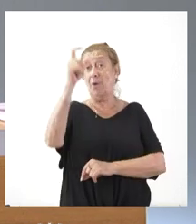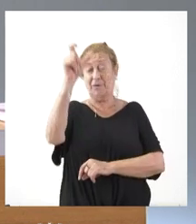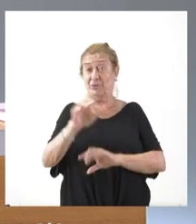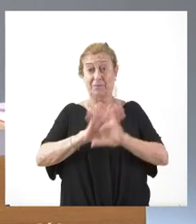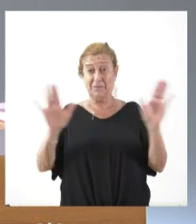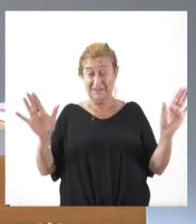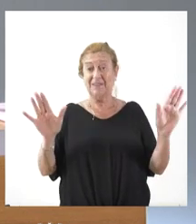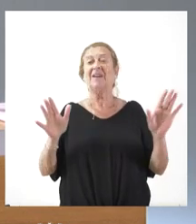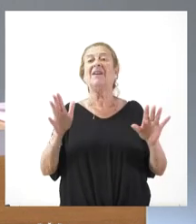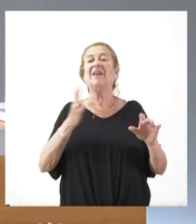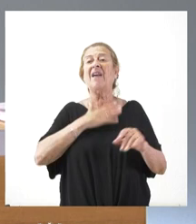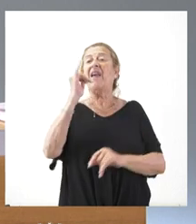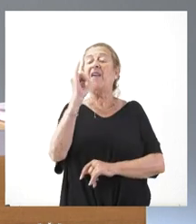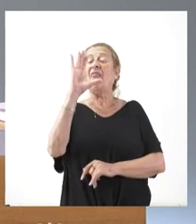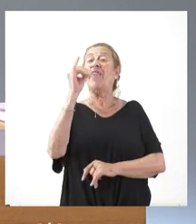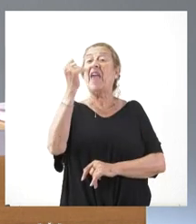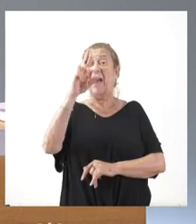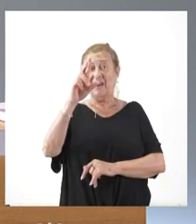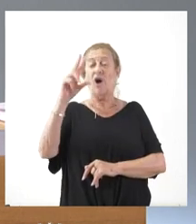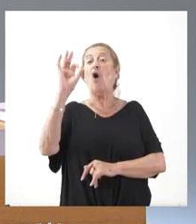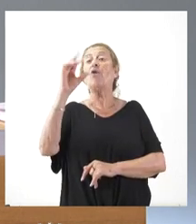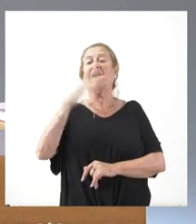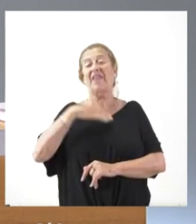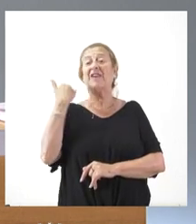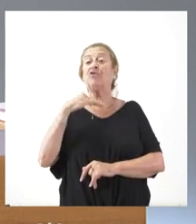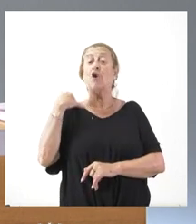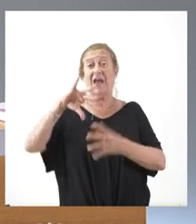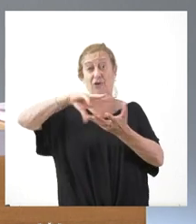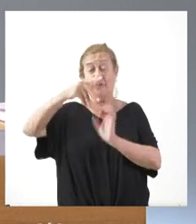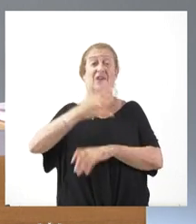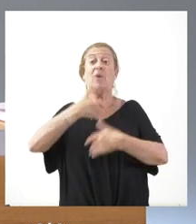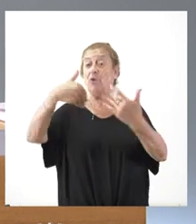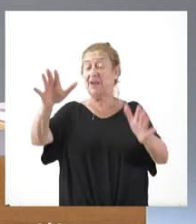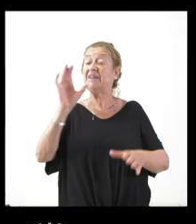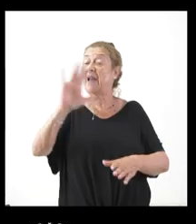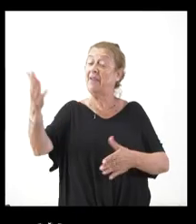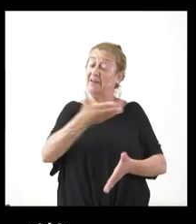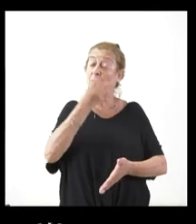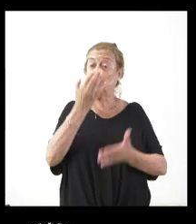que es la de Iziar Ortega, de Soria Noticias. Cuando quieras, Iziar, adelante. Buenos días.